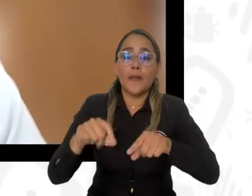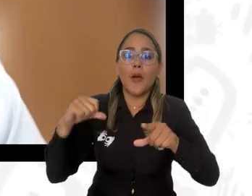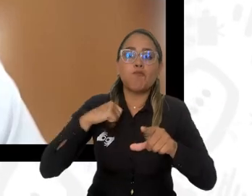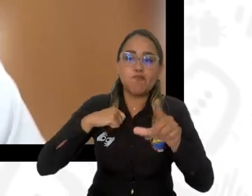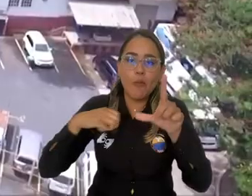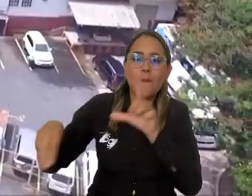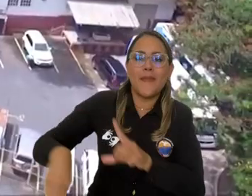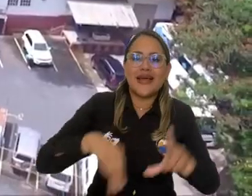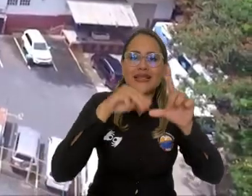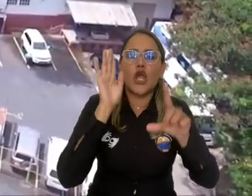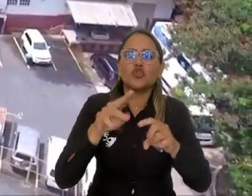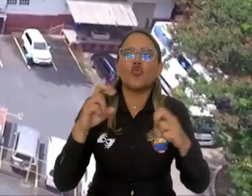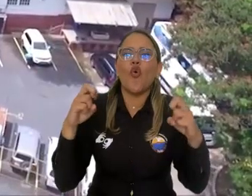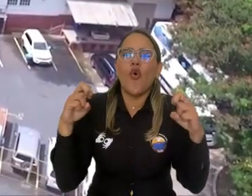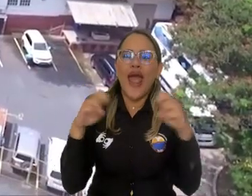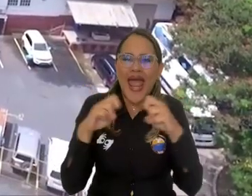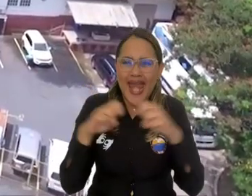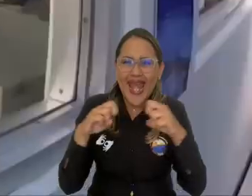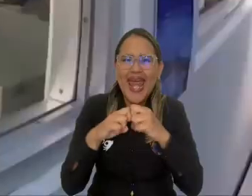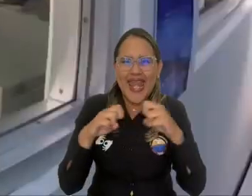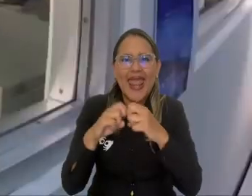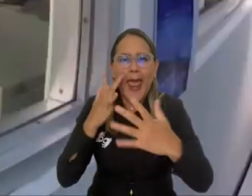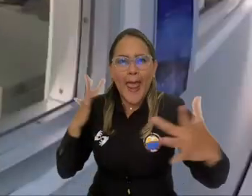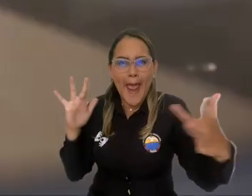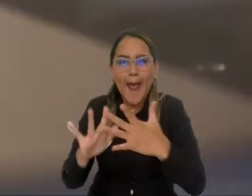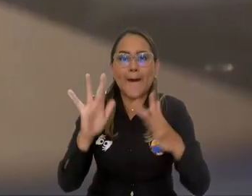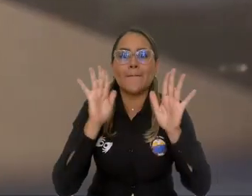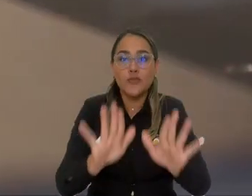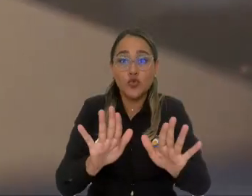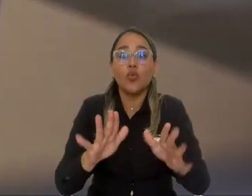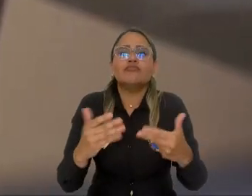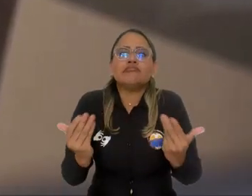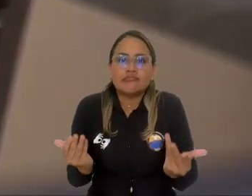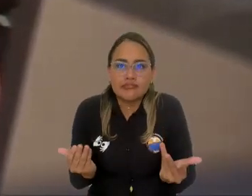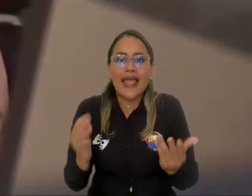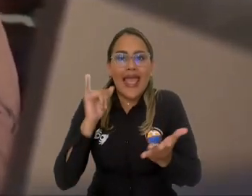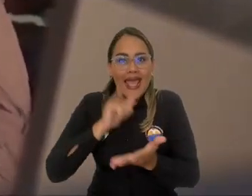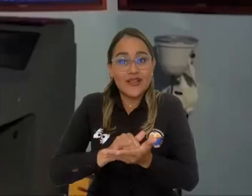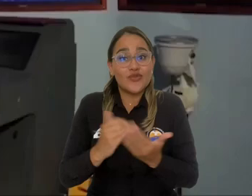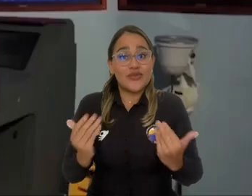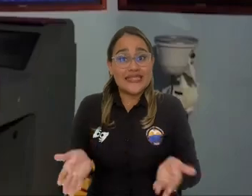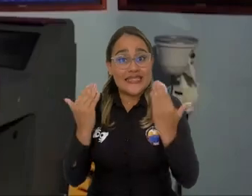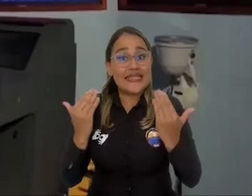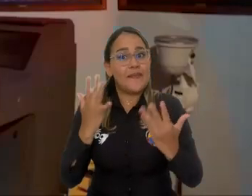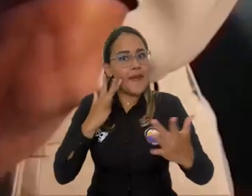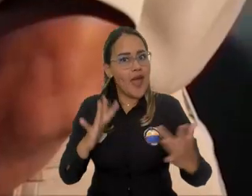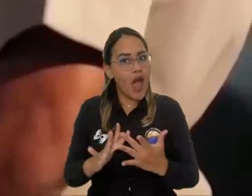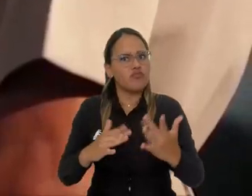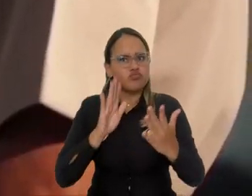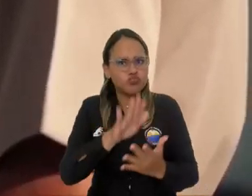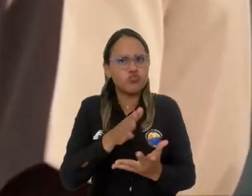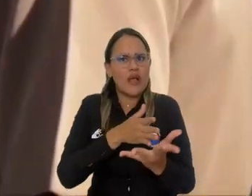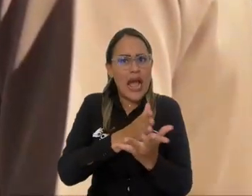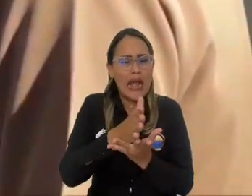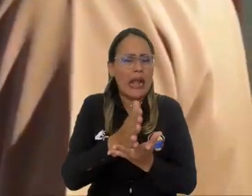eficiencia energética que, de alguna forma, los que van graduándose en este programa, podían